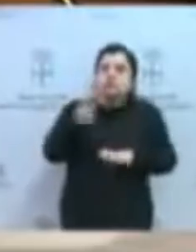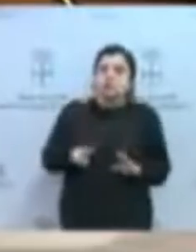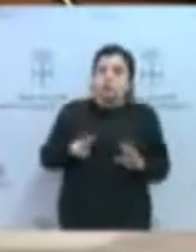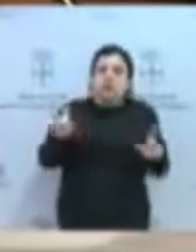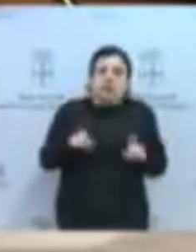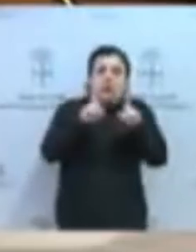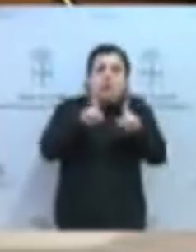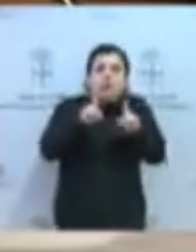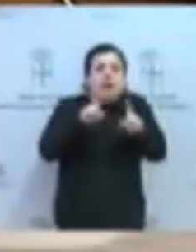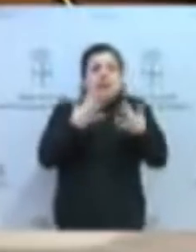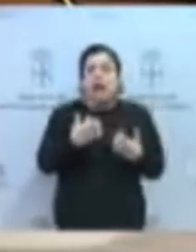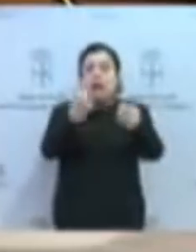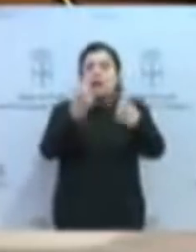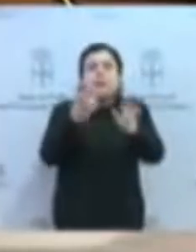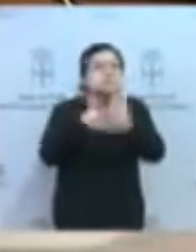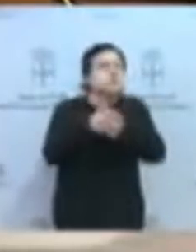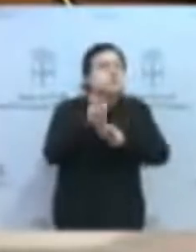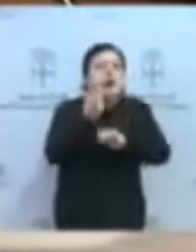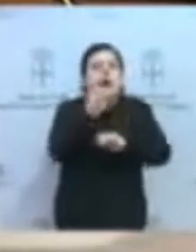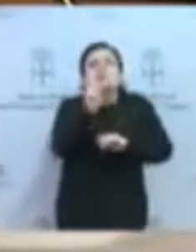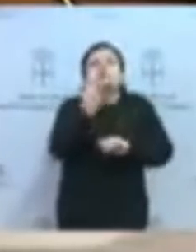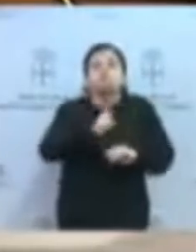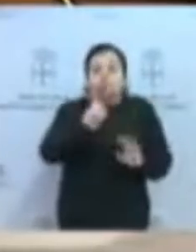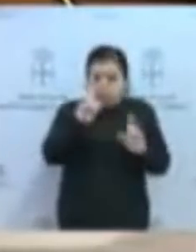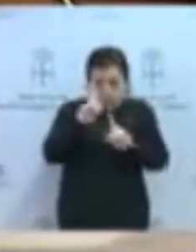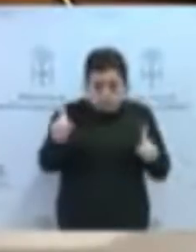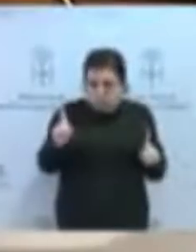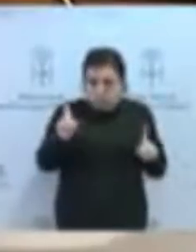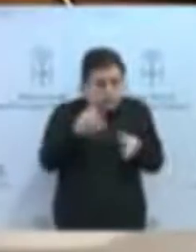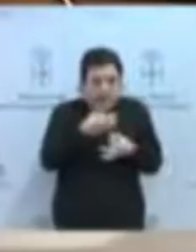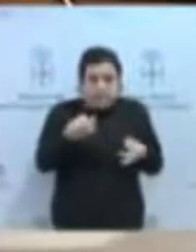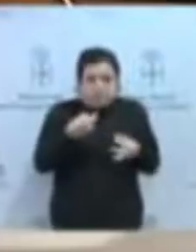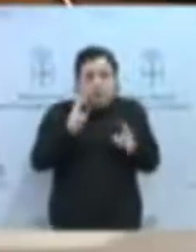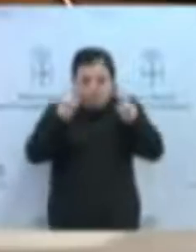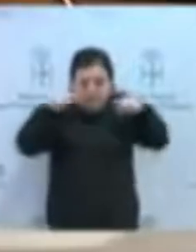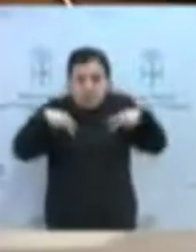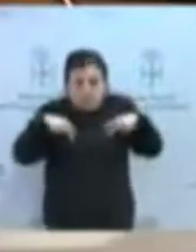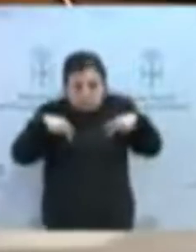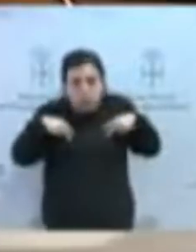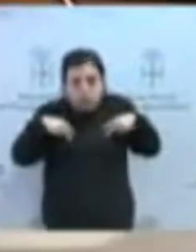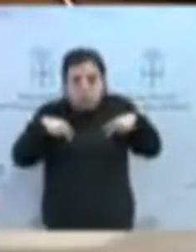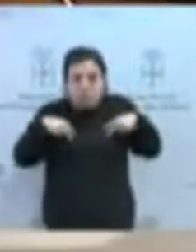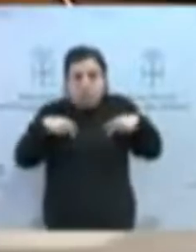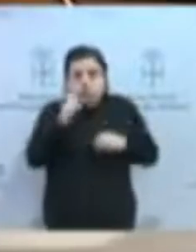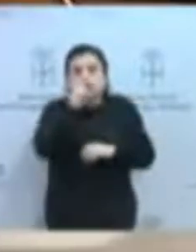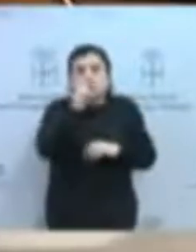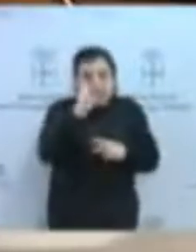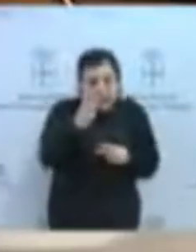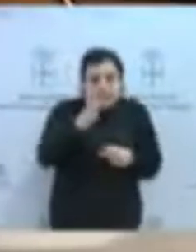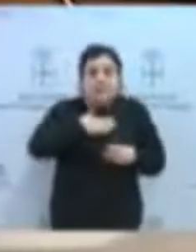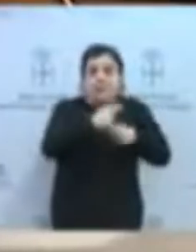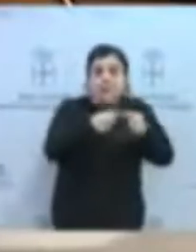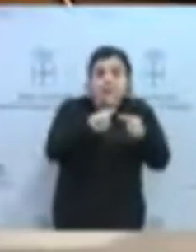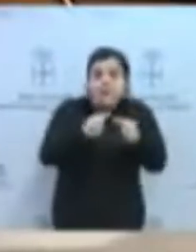perfecto. Me reconozco como socialista por parte de mi familia, como comunista por parte de la familia de mi padre, socialista por mi madre